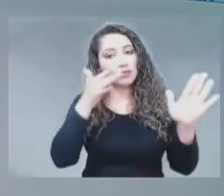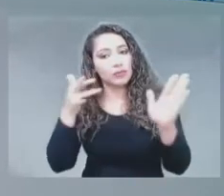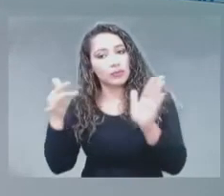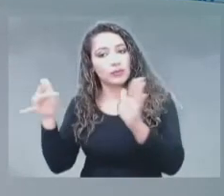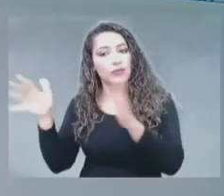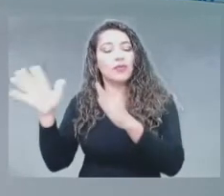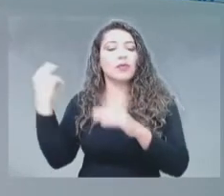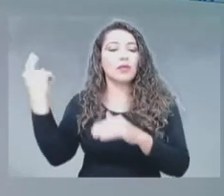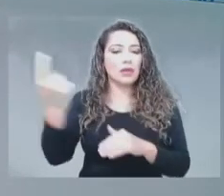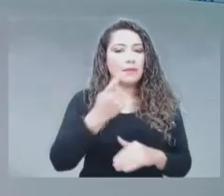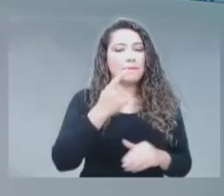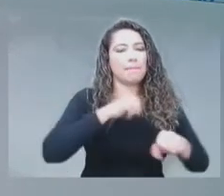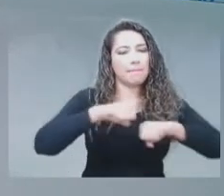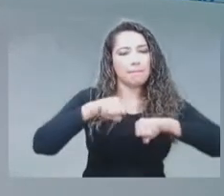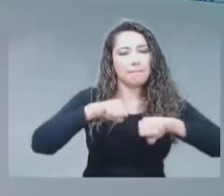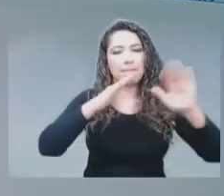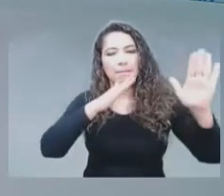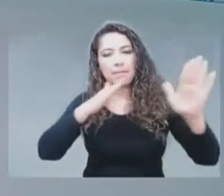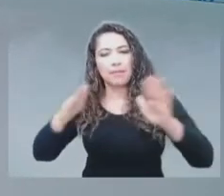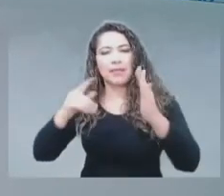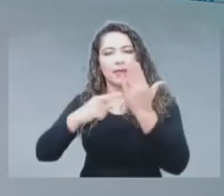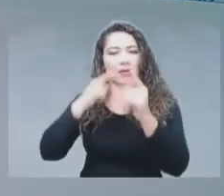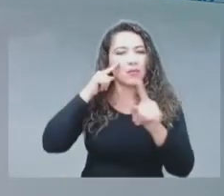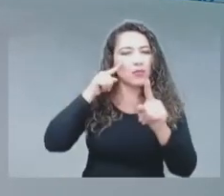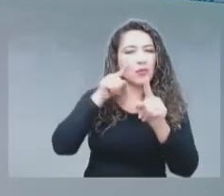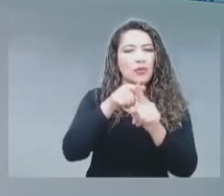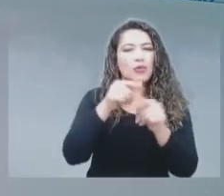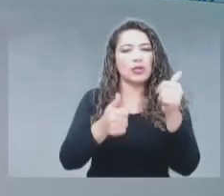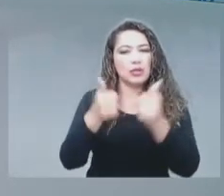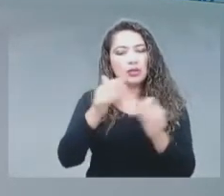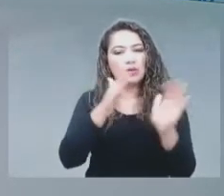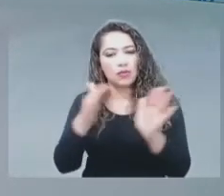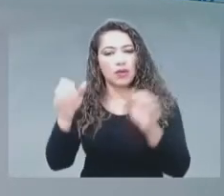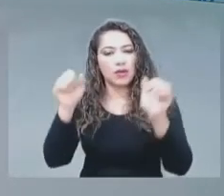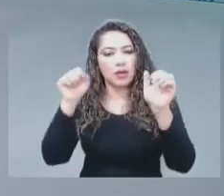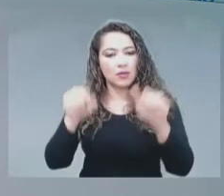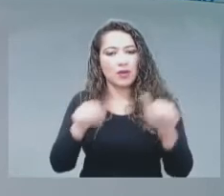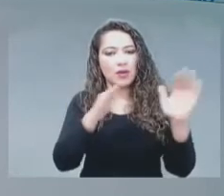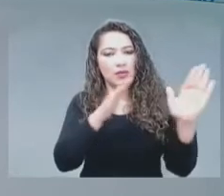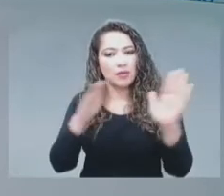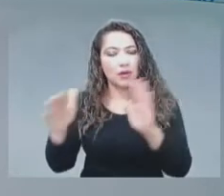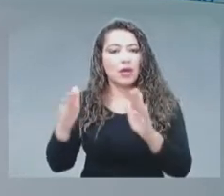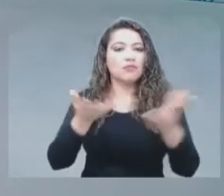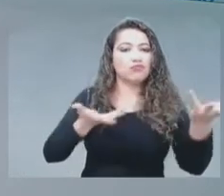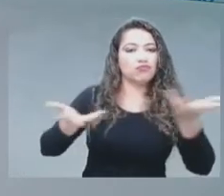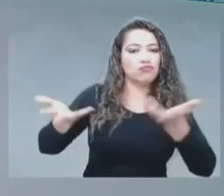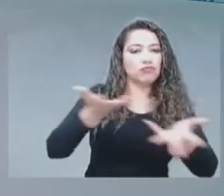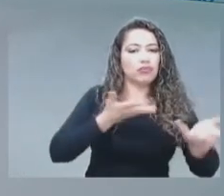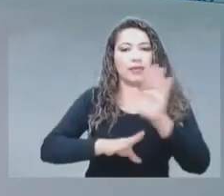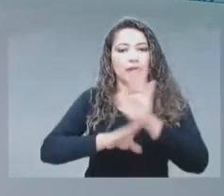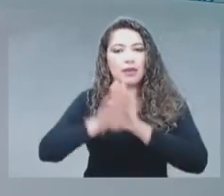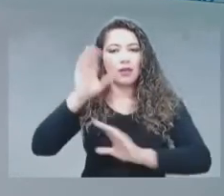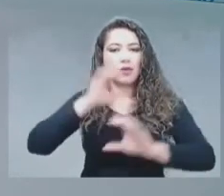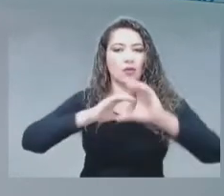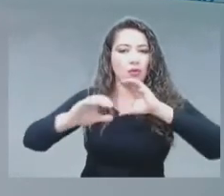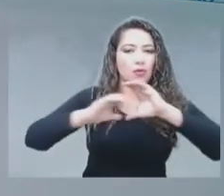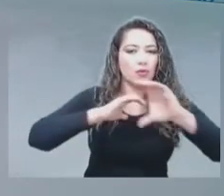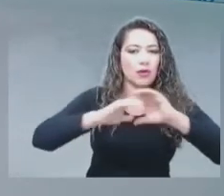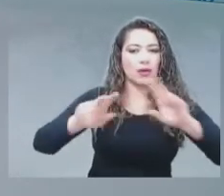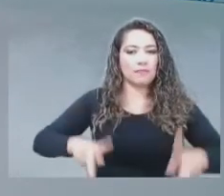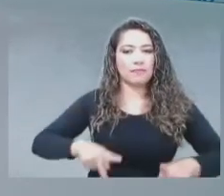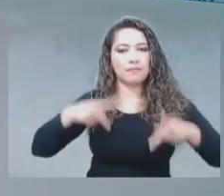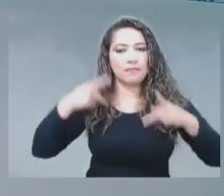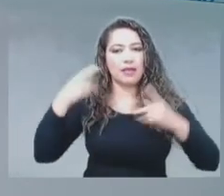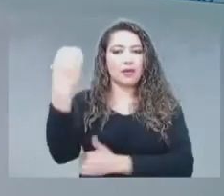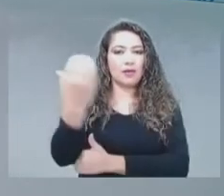nuestro propósito superior, pues, nos permite contribuir al desarrollo de las comunicaciones y a la calidad de vida de los colombianos. Muchas